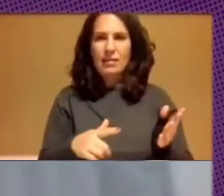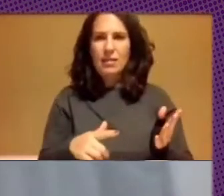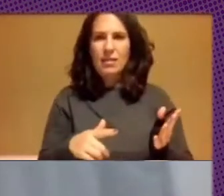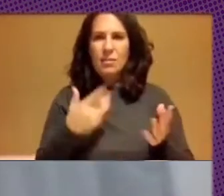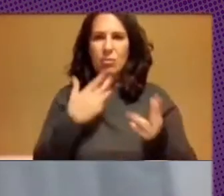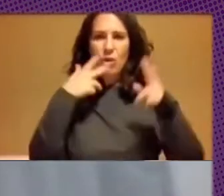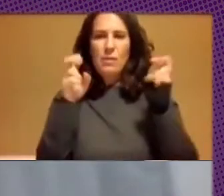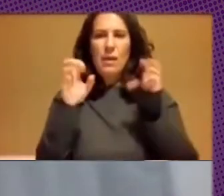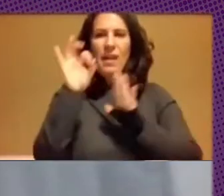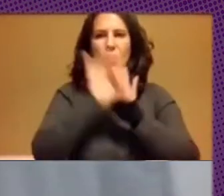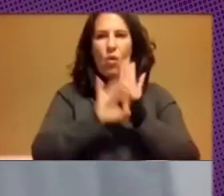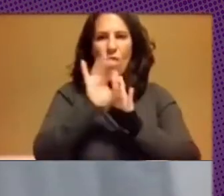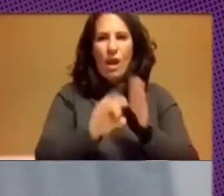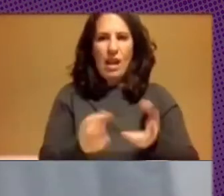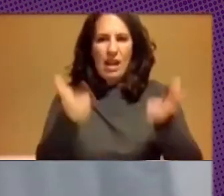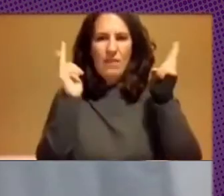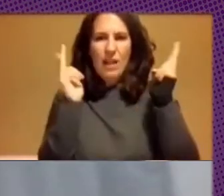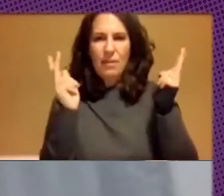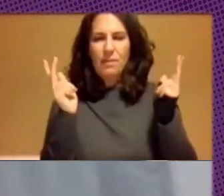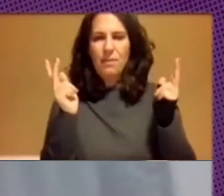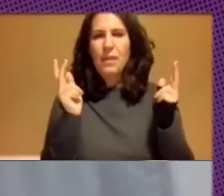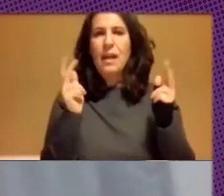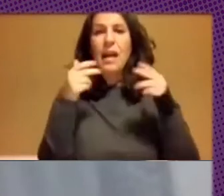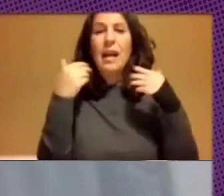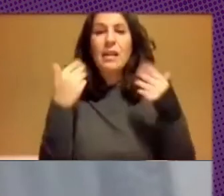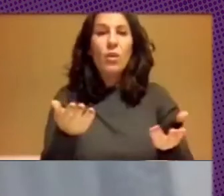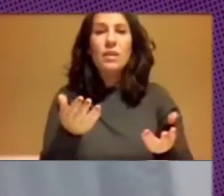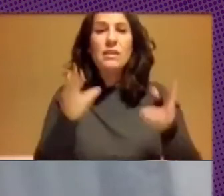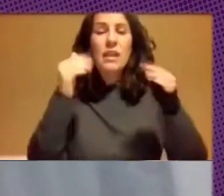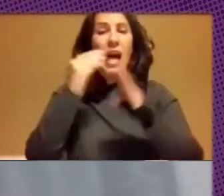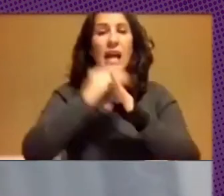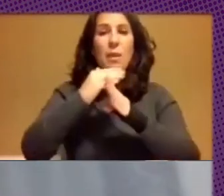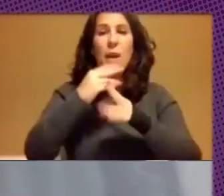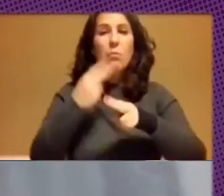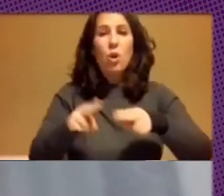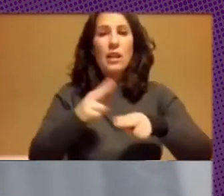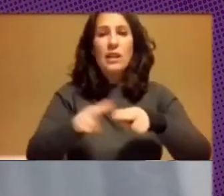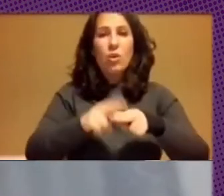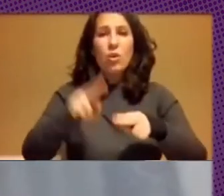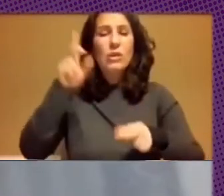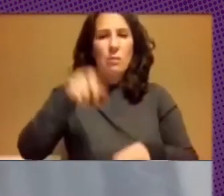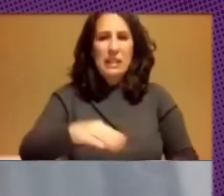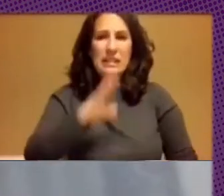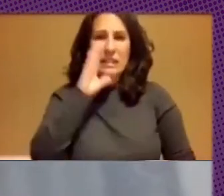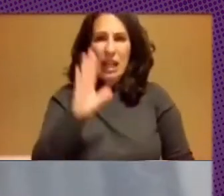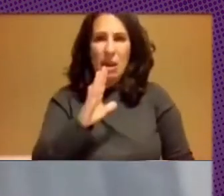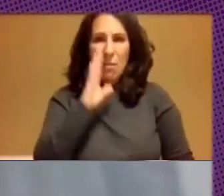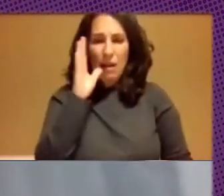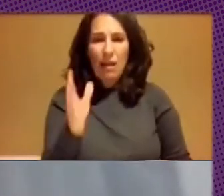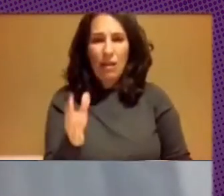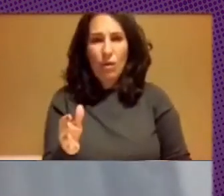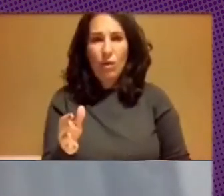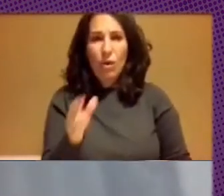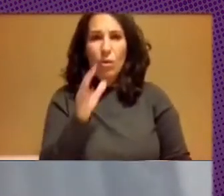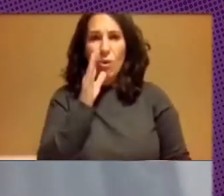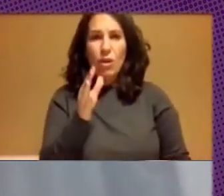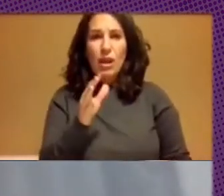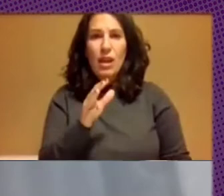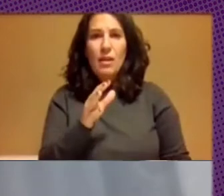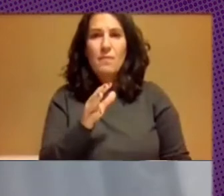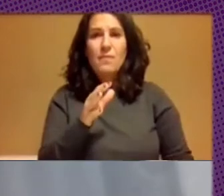software libre, entonces, y a nivel político también es tremendo, o sea, hoy en día, o sea, no, siempre hay